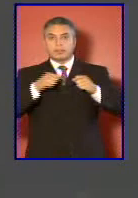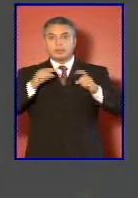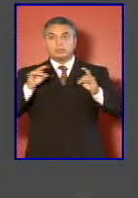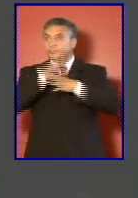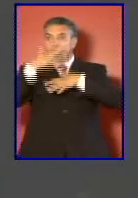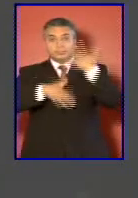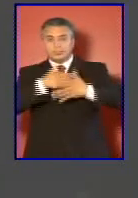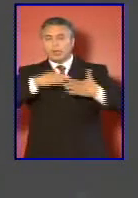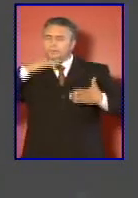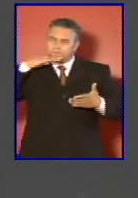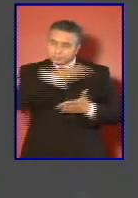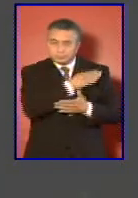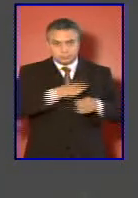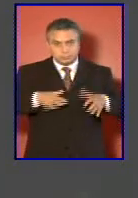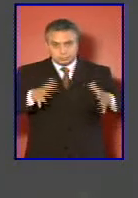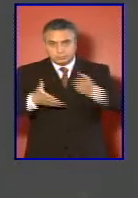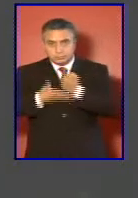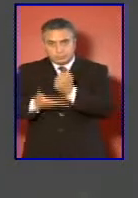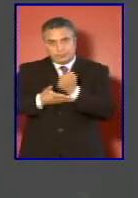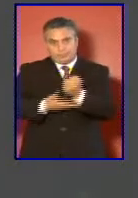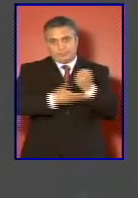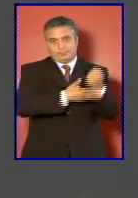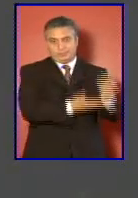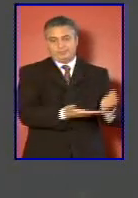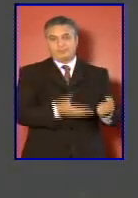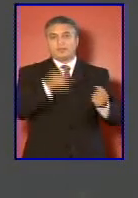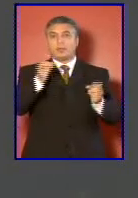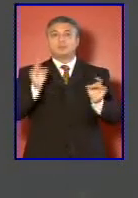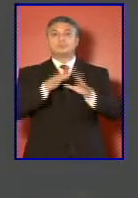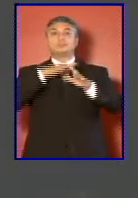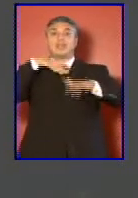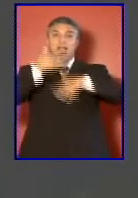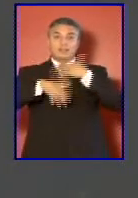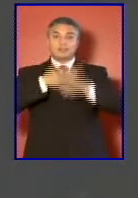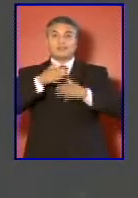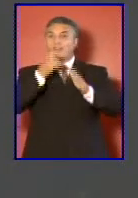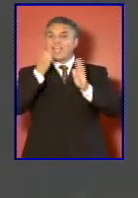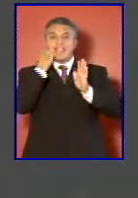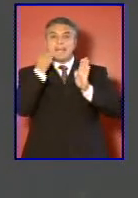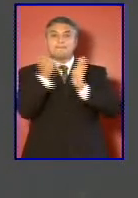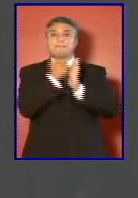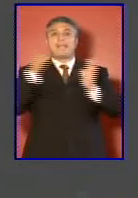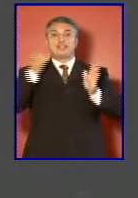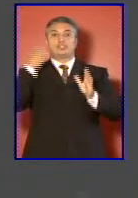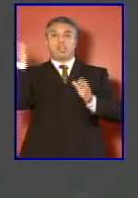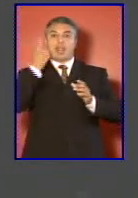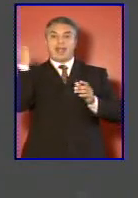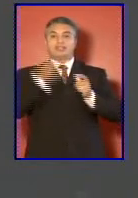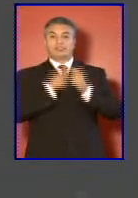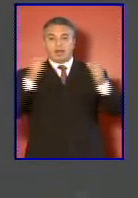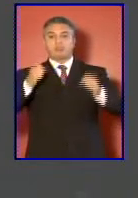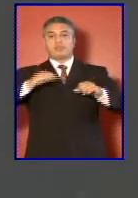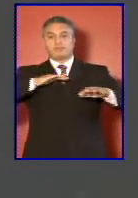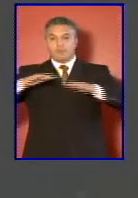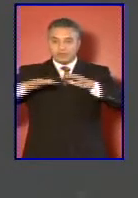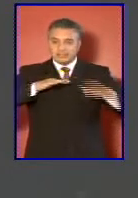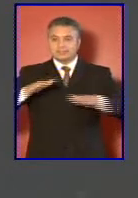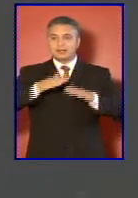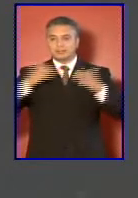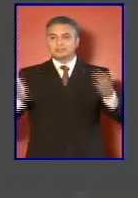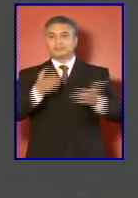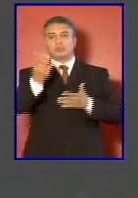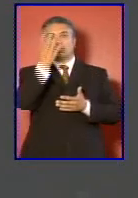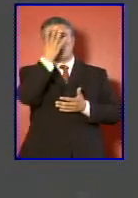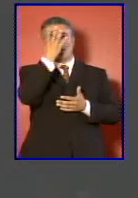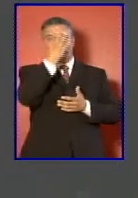frente a las emergencias y cuando se trate de una catástrofe de impacto nacional poder movilizar y desplegar las cuatro